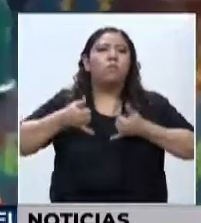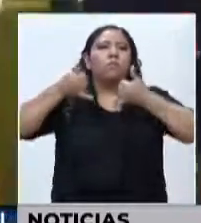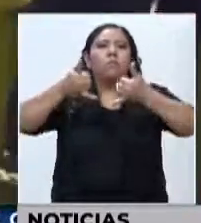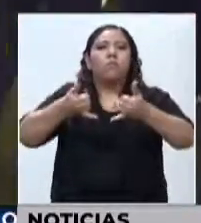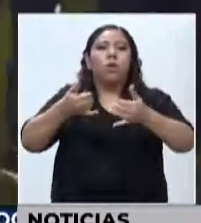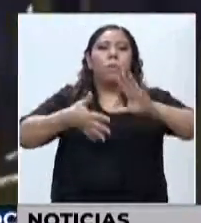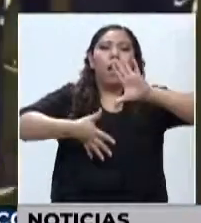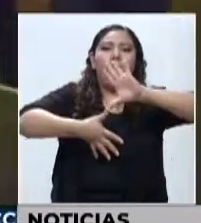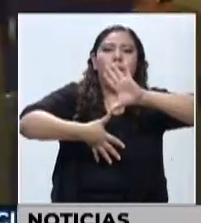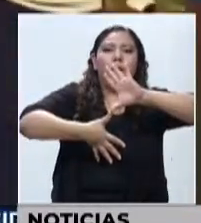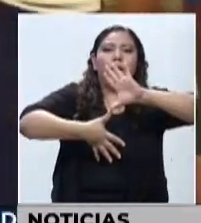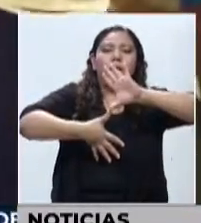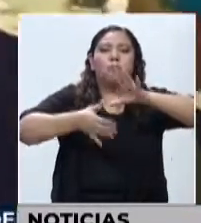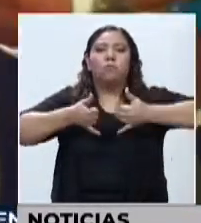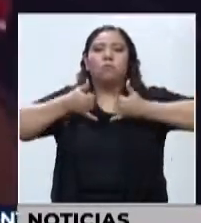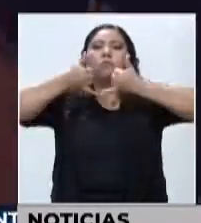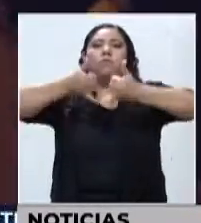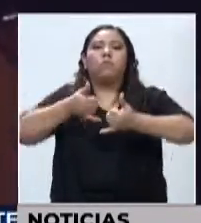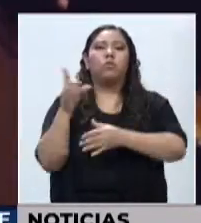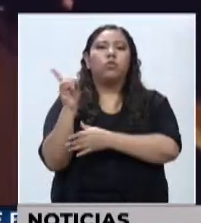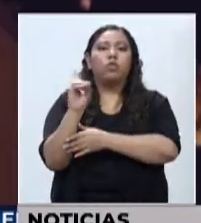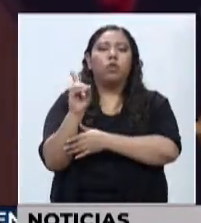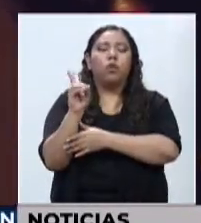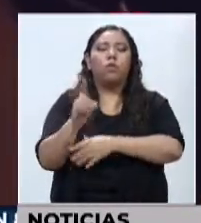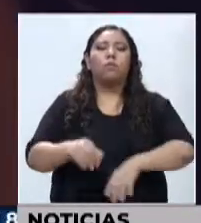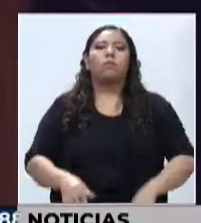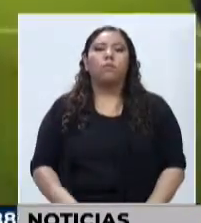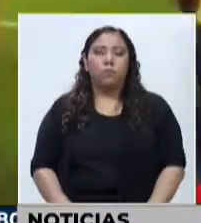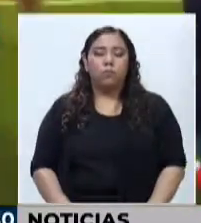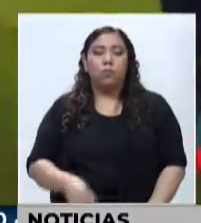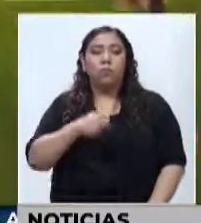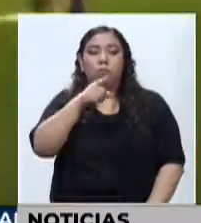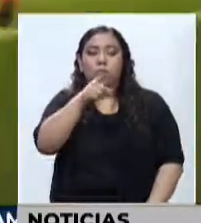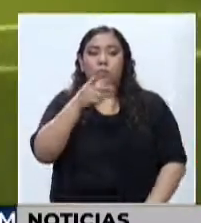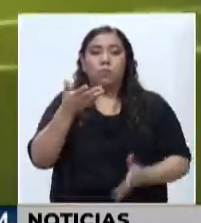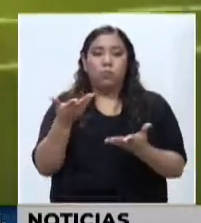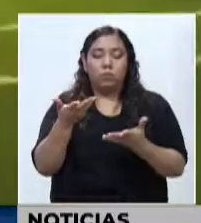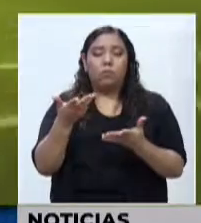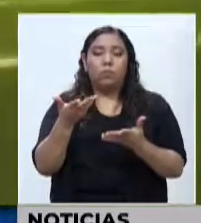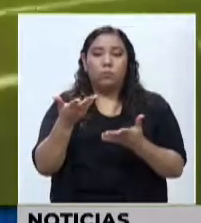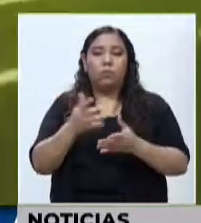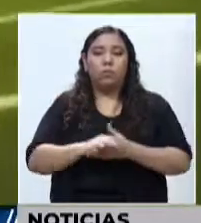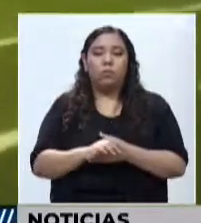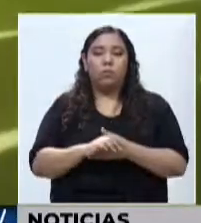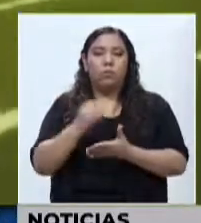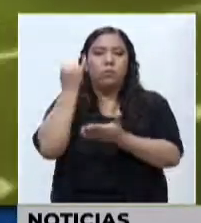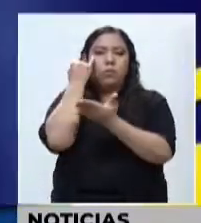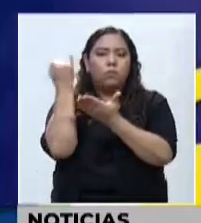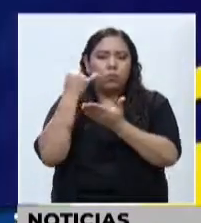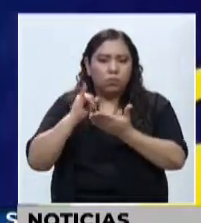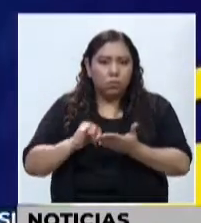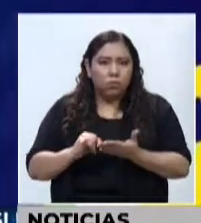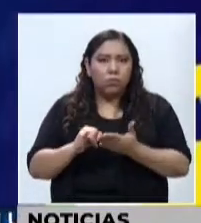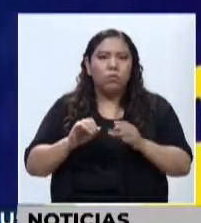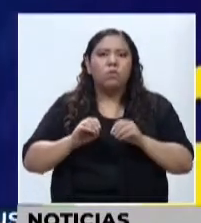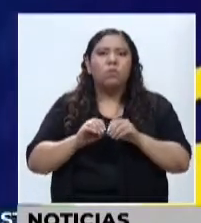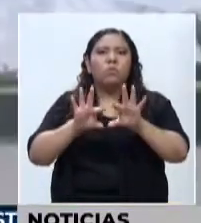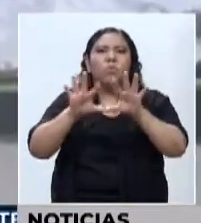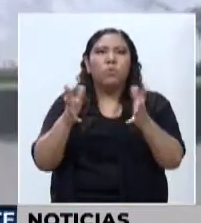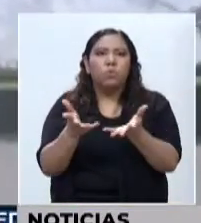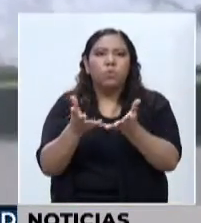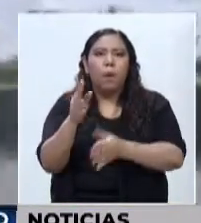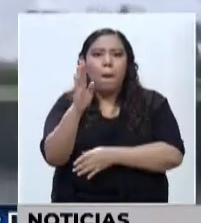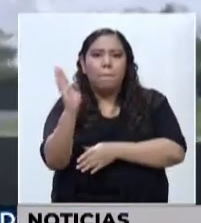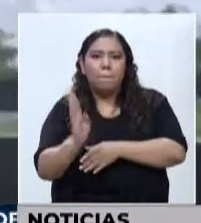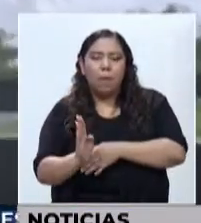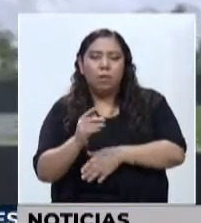El senador Renan Caleiros, instructor de una comisión parlamentaria que investiga la gestión de la pandemia de COVID-19 en